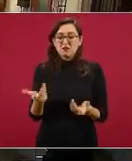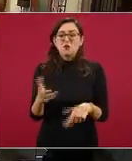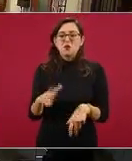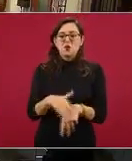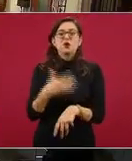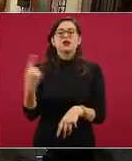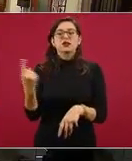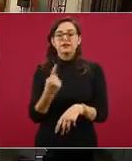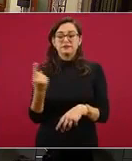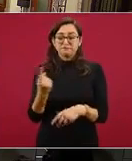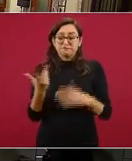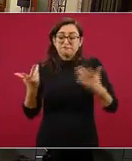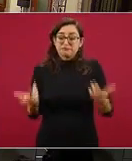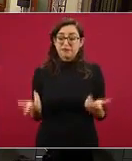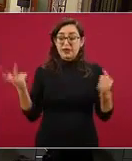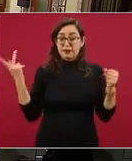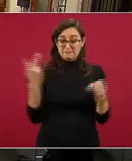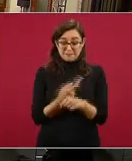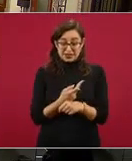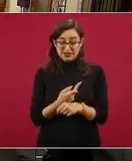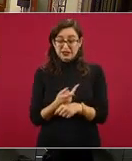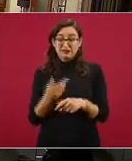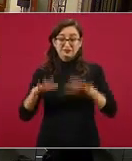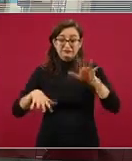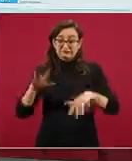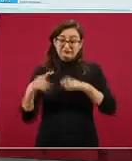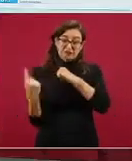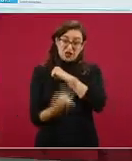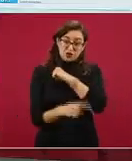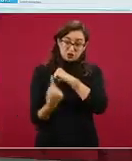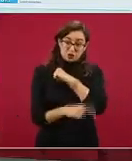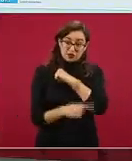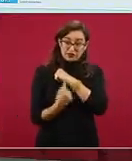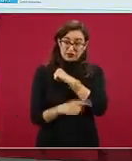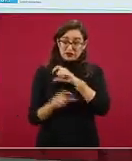una codificación automática, por eso vemos este incremento. y